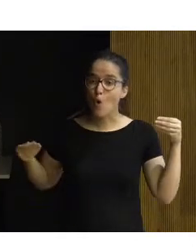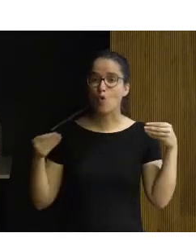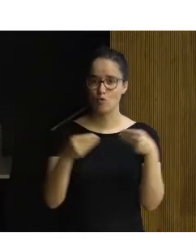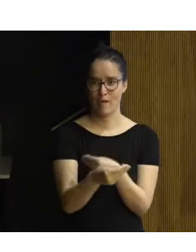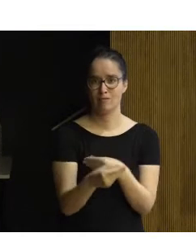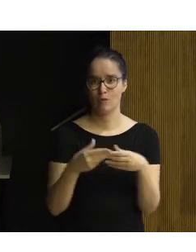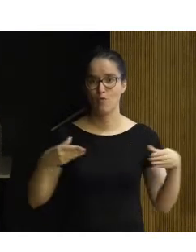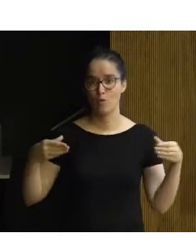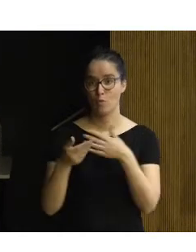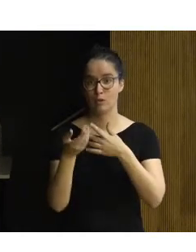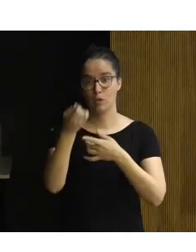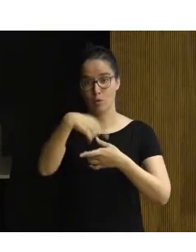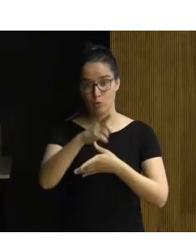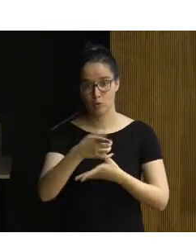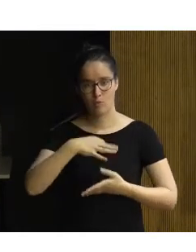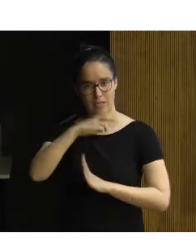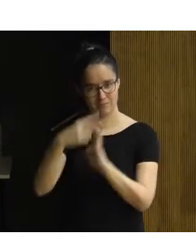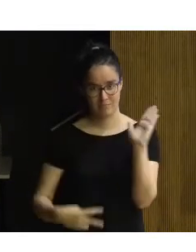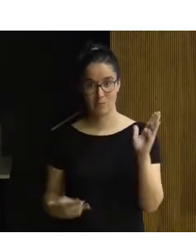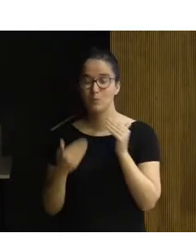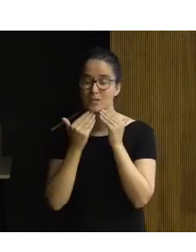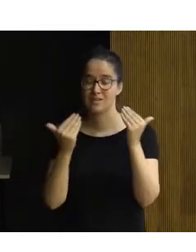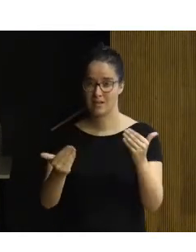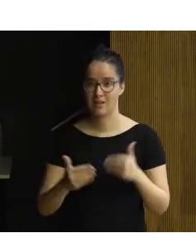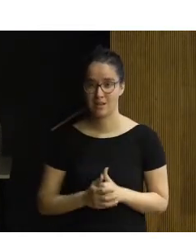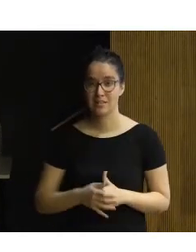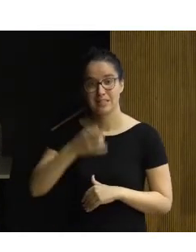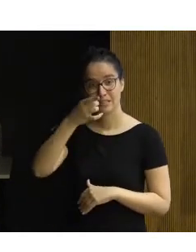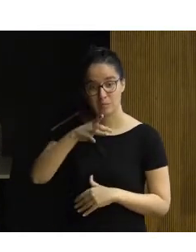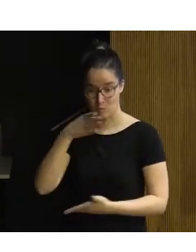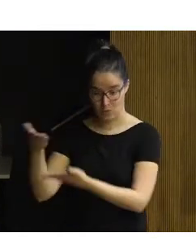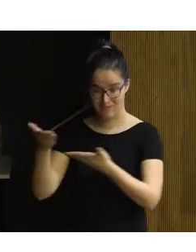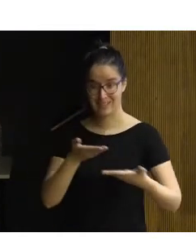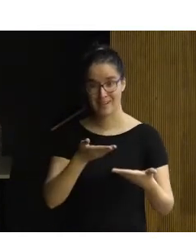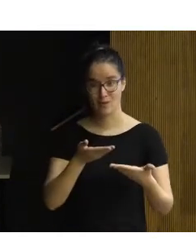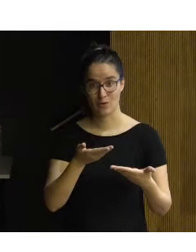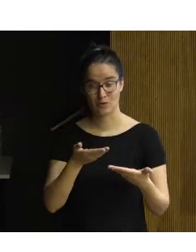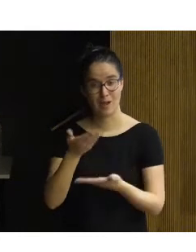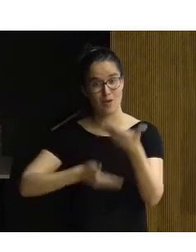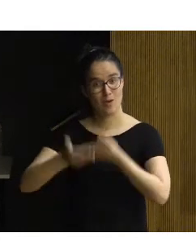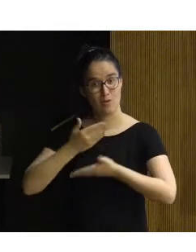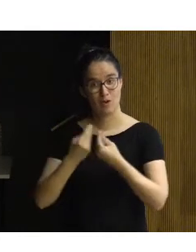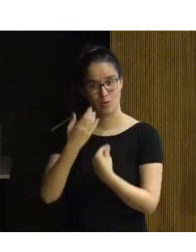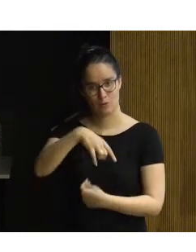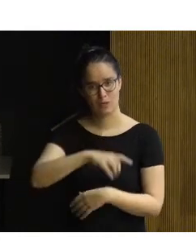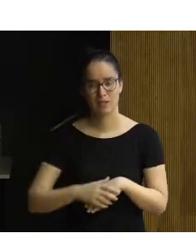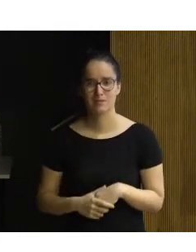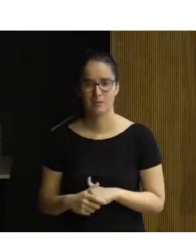que van ustedes a tener a su alcance. Muchas gracias también por invitarnos a colaborar con ustedes.